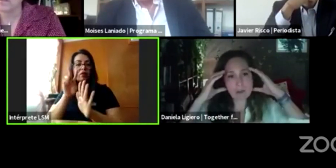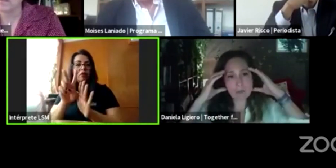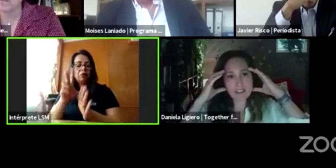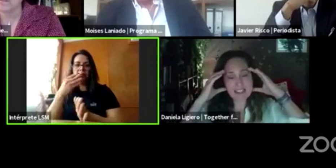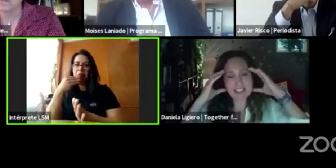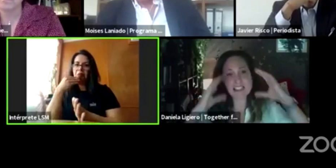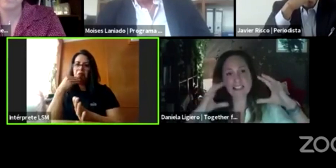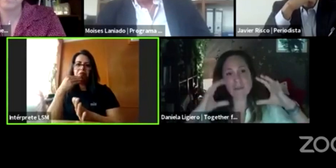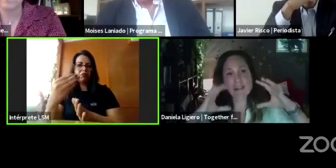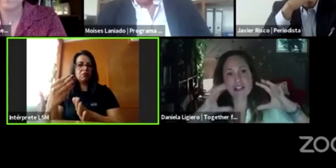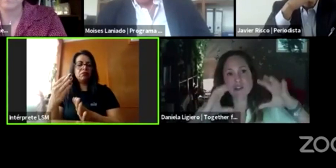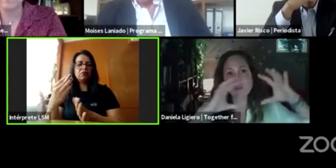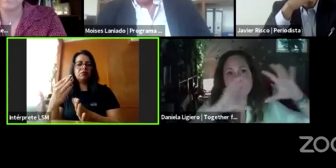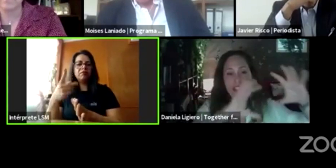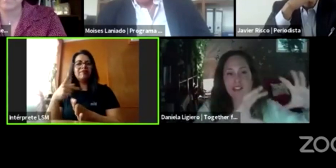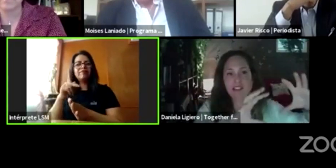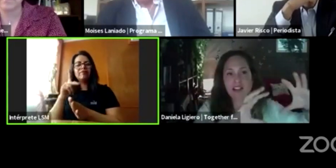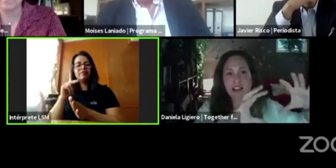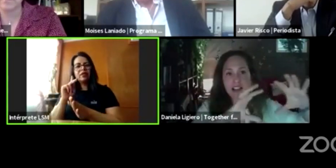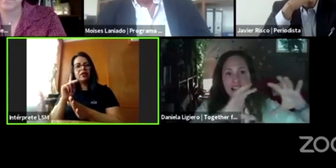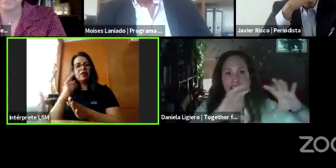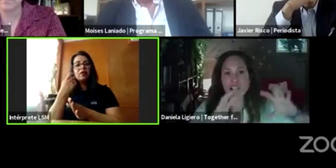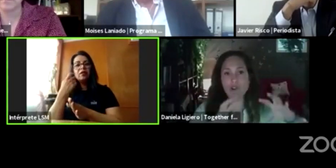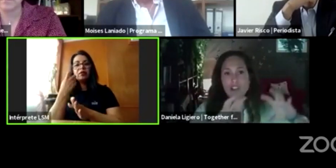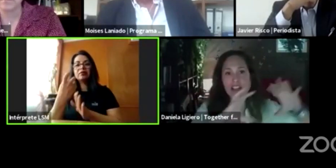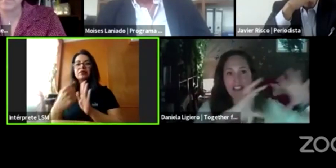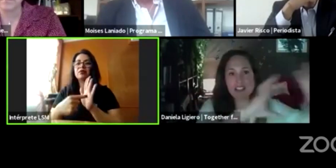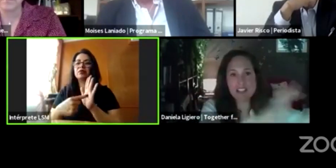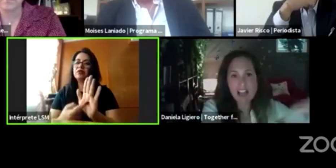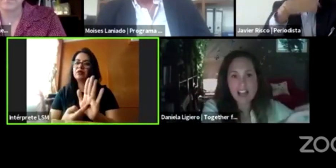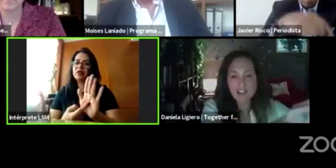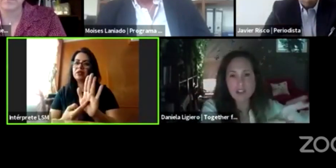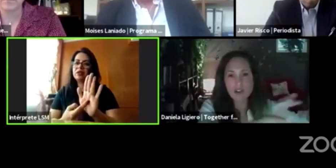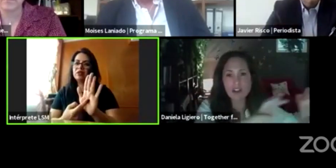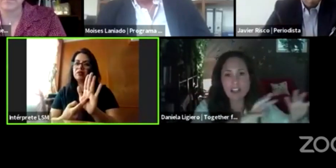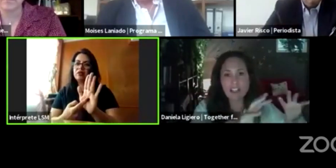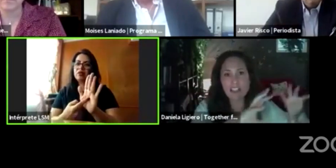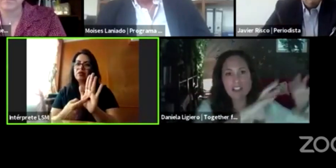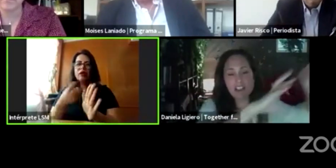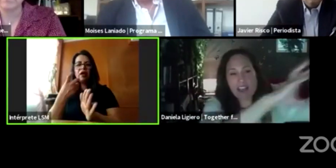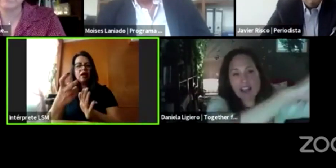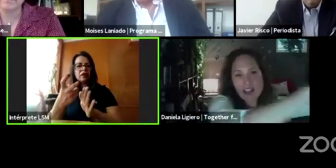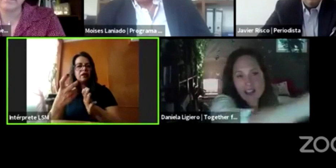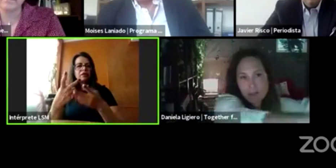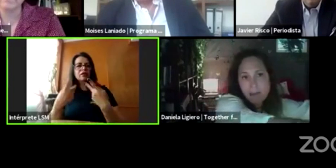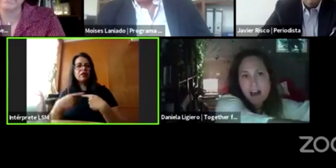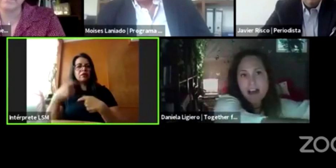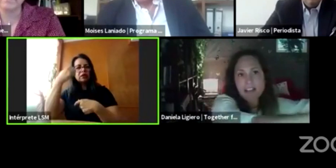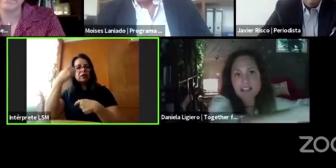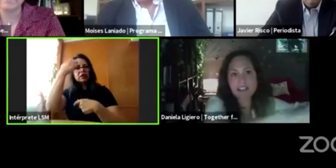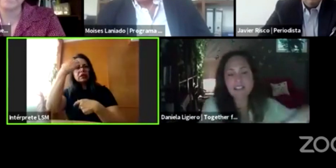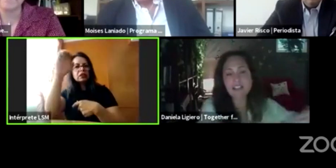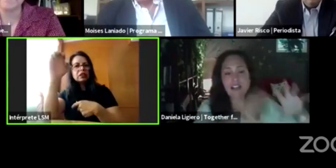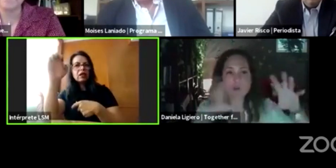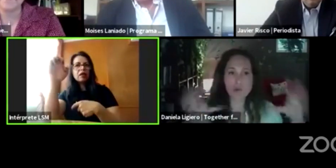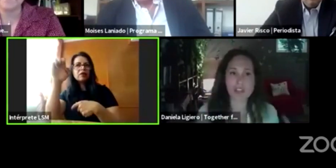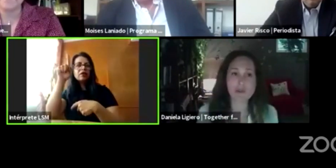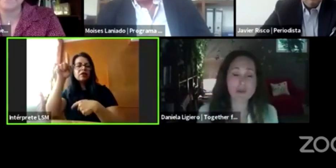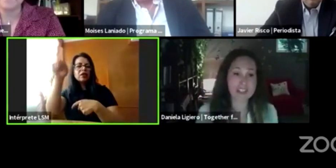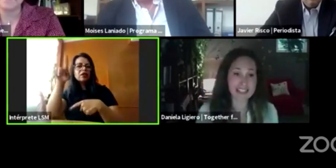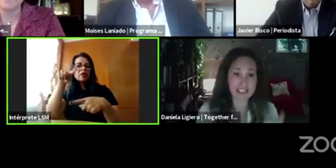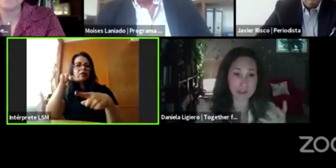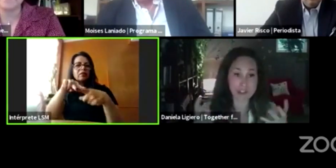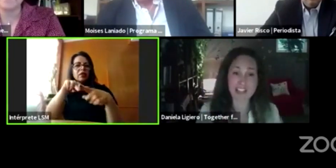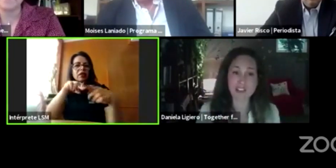Pero, de cierta manera, eso muestra esa cosa del extraño que llega en el parque, etcétera. Y como